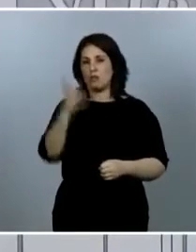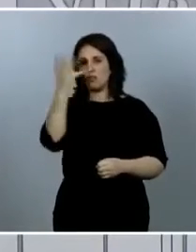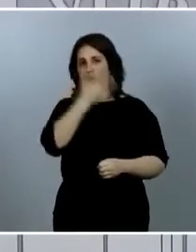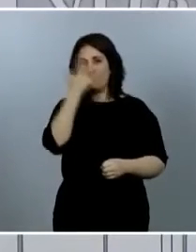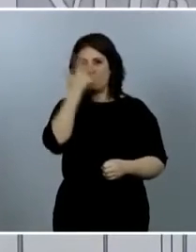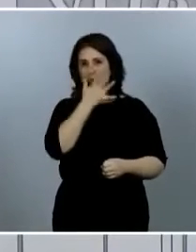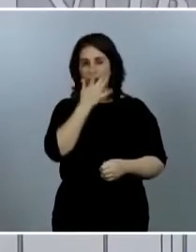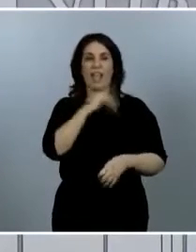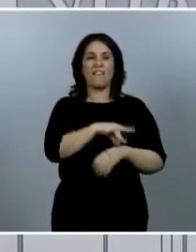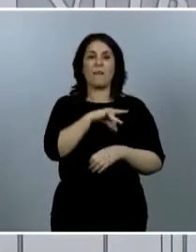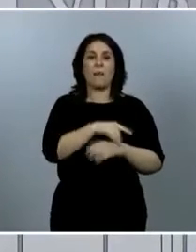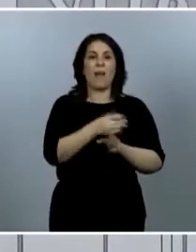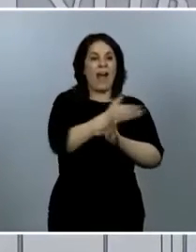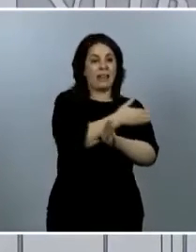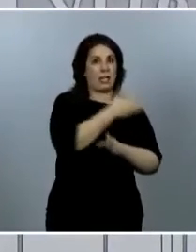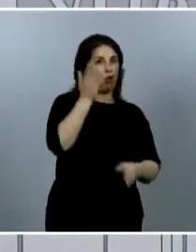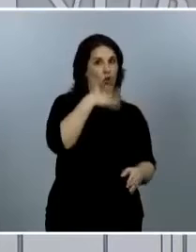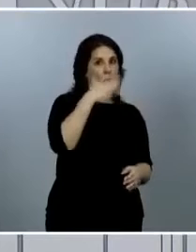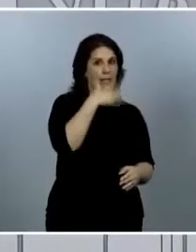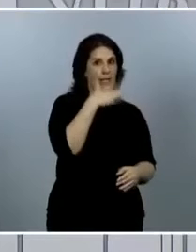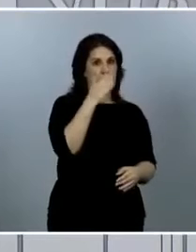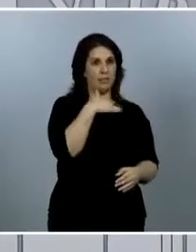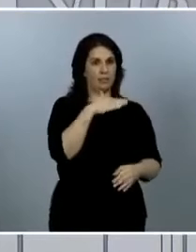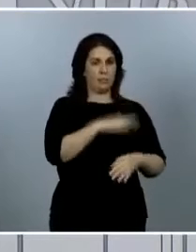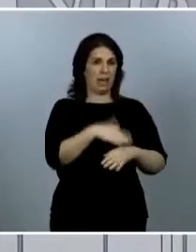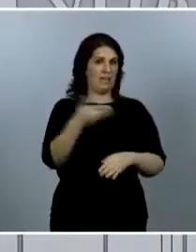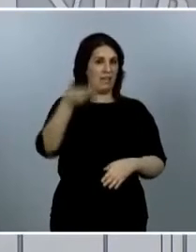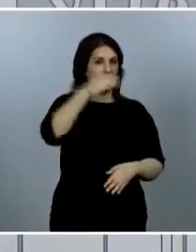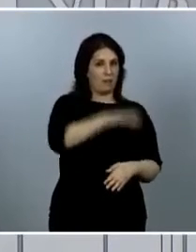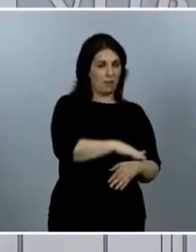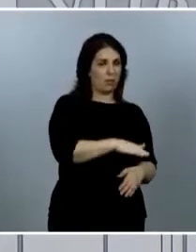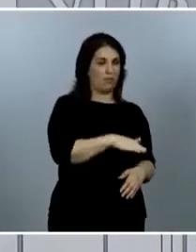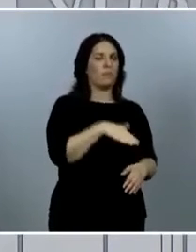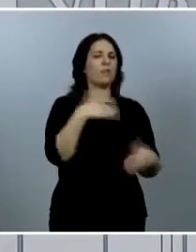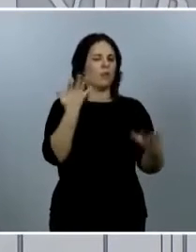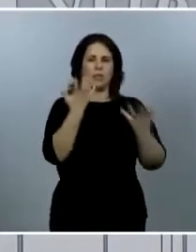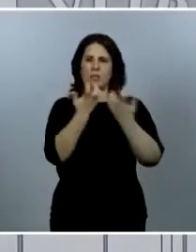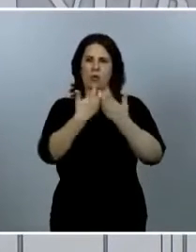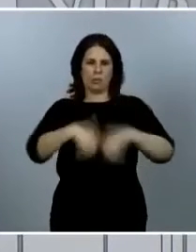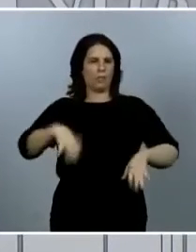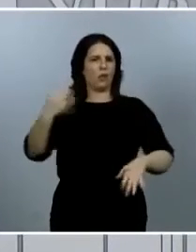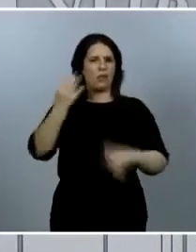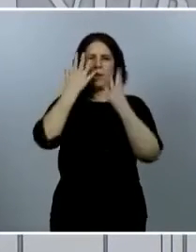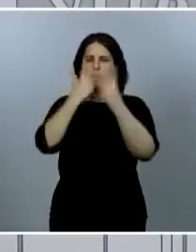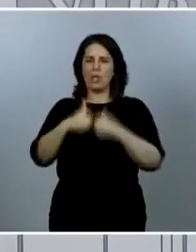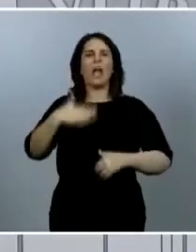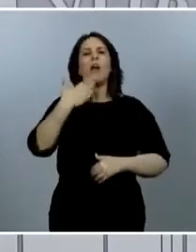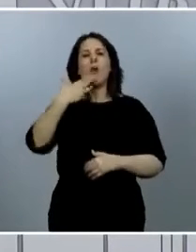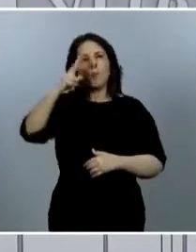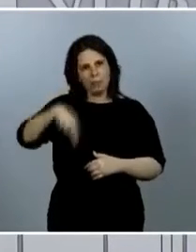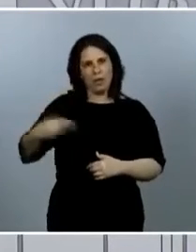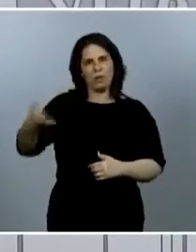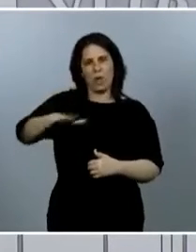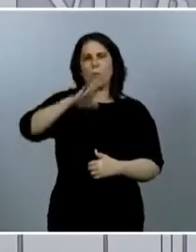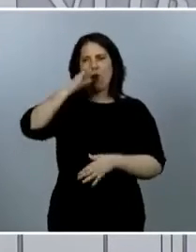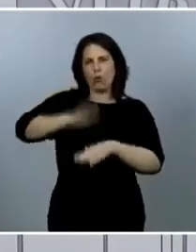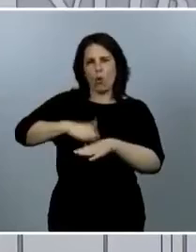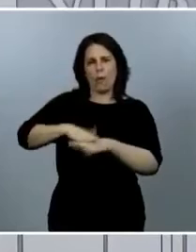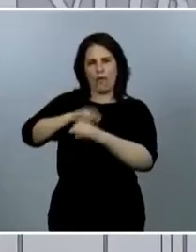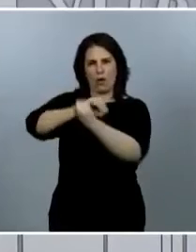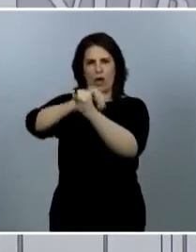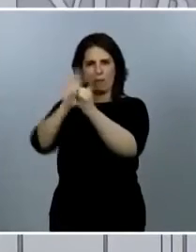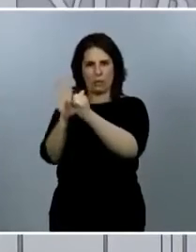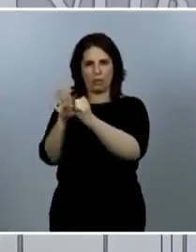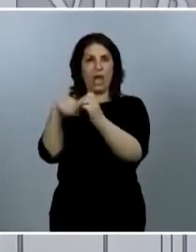explica plenamente ese fallecimiento se tiene que considerar como coronavirus incluso si no está confirmado por una prueba